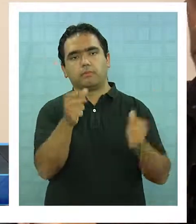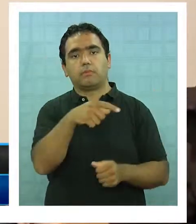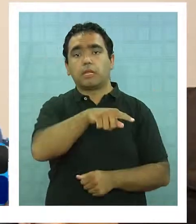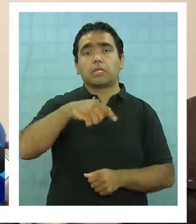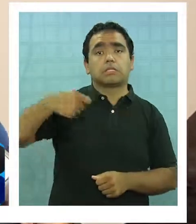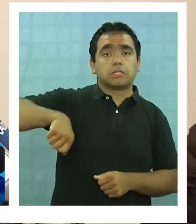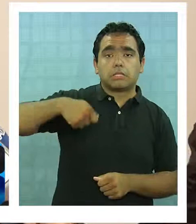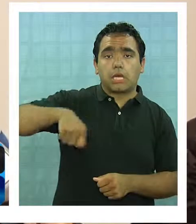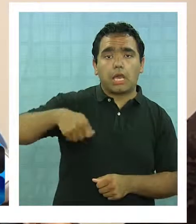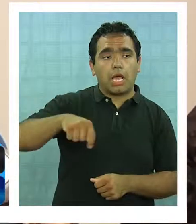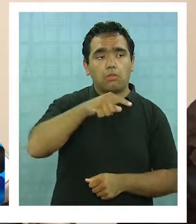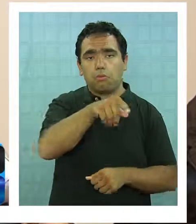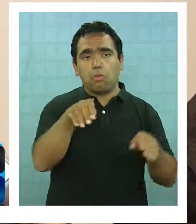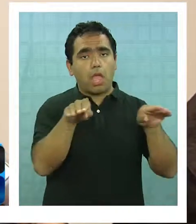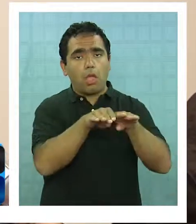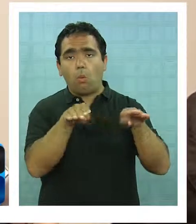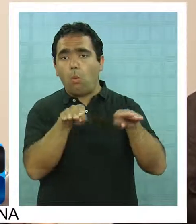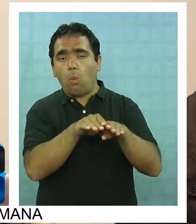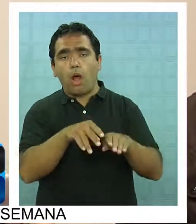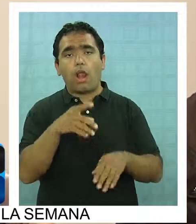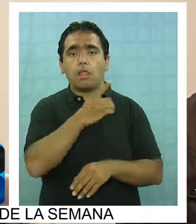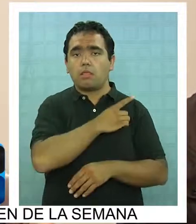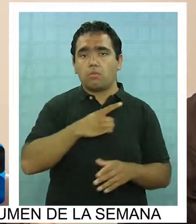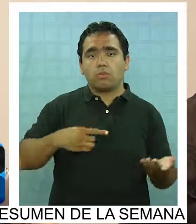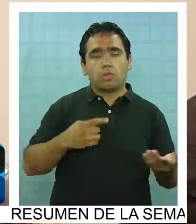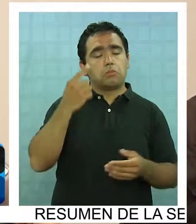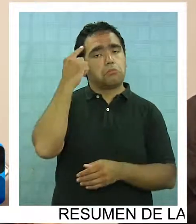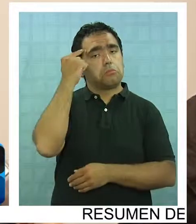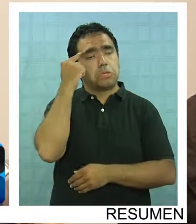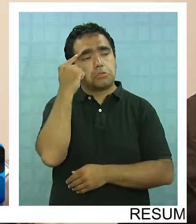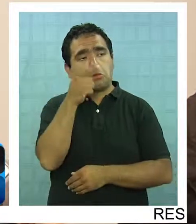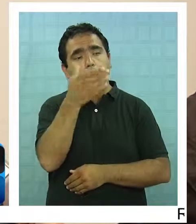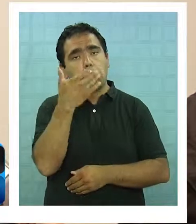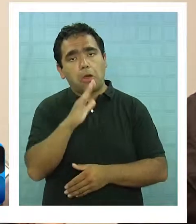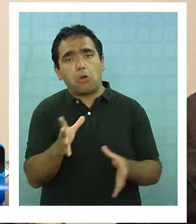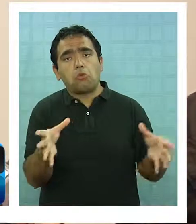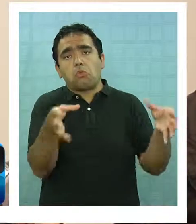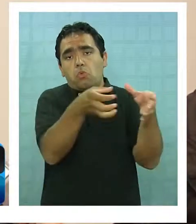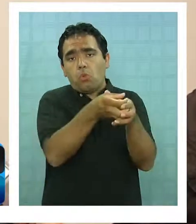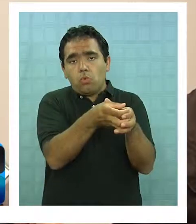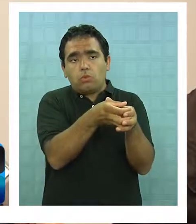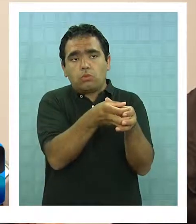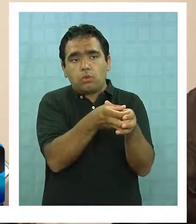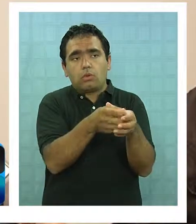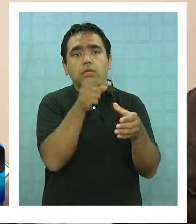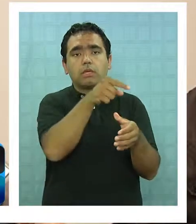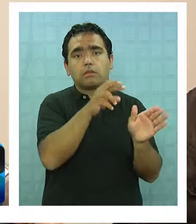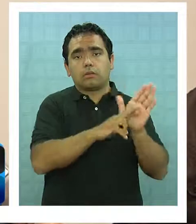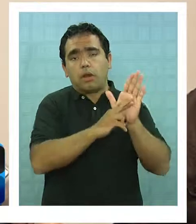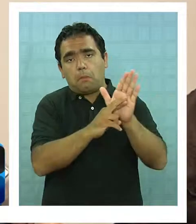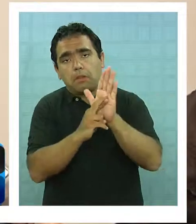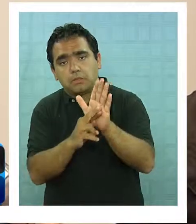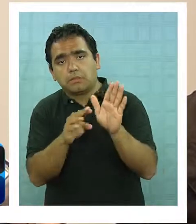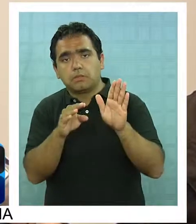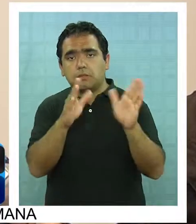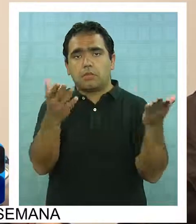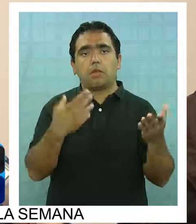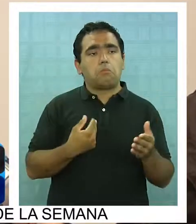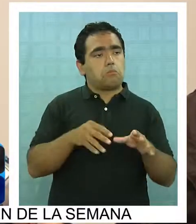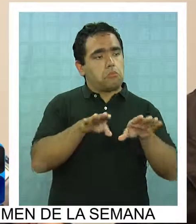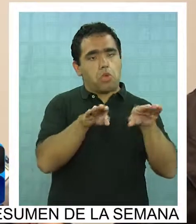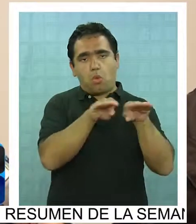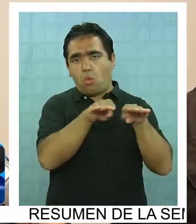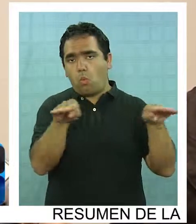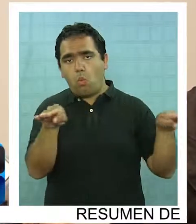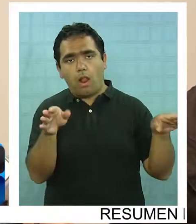el Senado no hace nada distinto a las cámaras de diputados. Mejor tener un Congreso unicameral, menos congresista, con un sistema electoral representativo proporcional con cifras